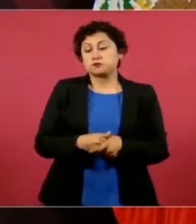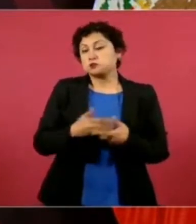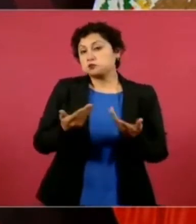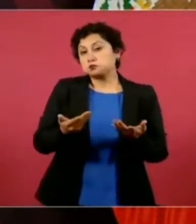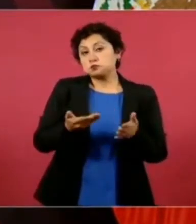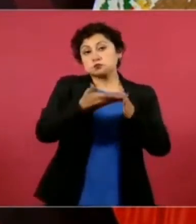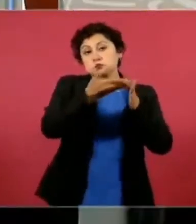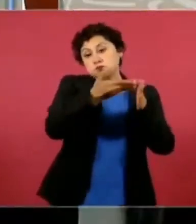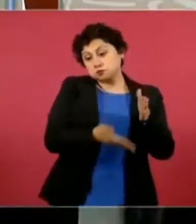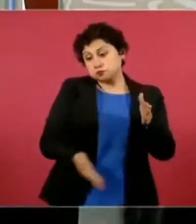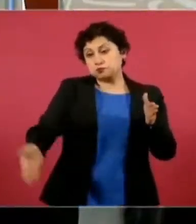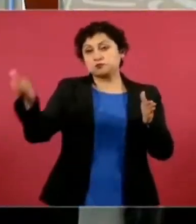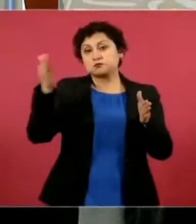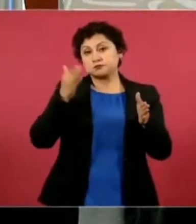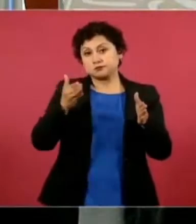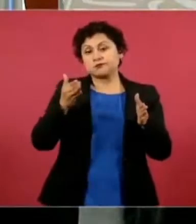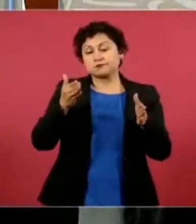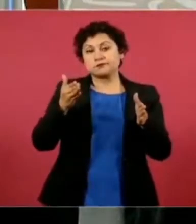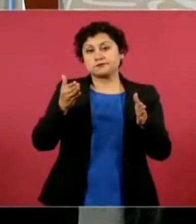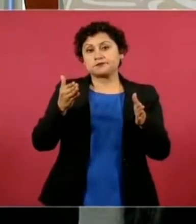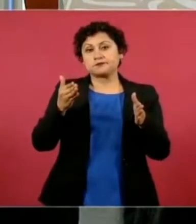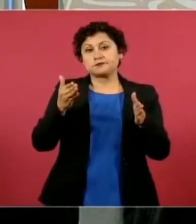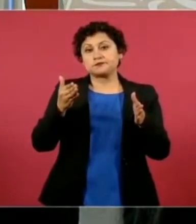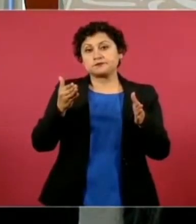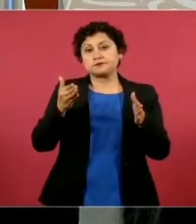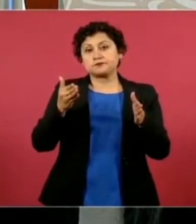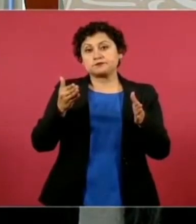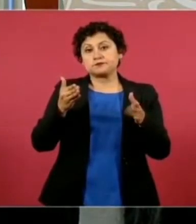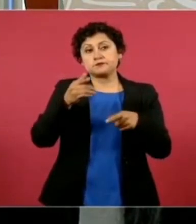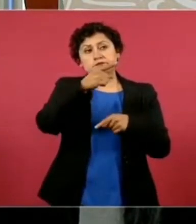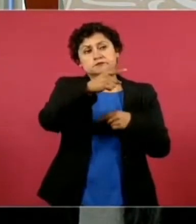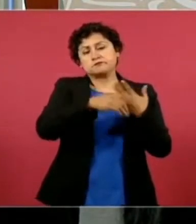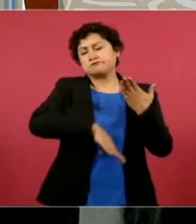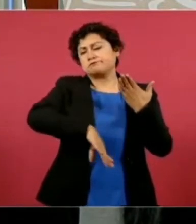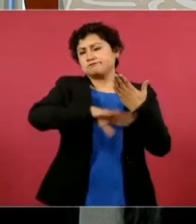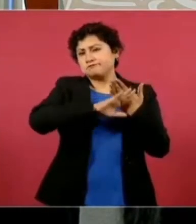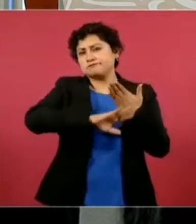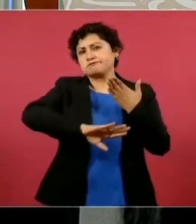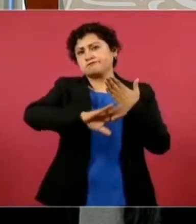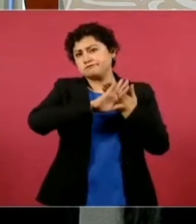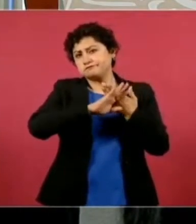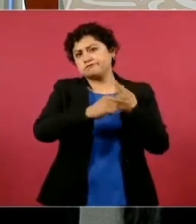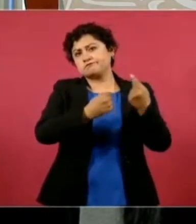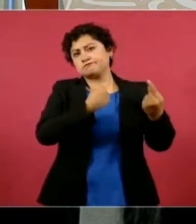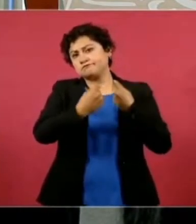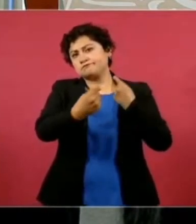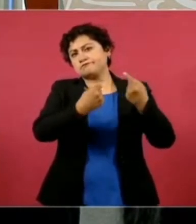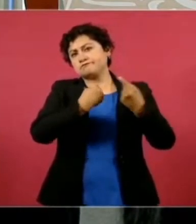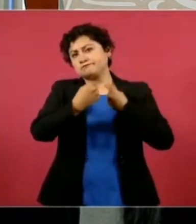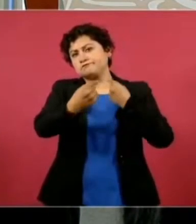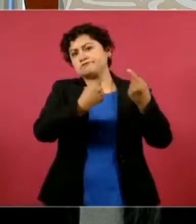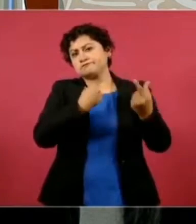todo en contra de nosotros, pues no existíamos.